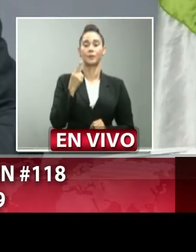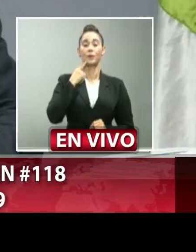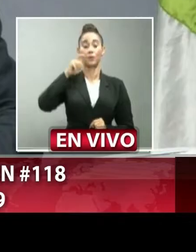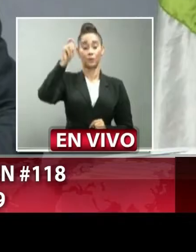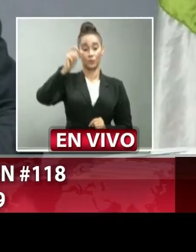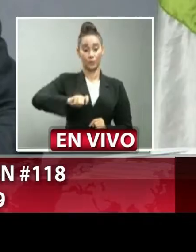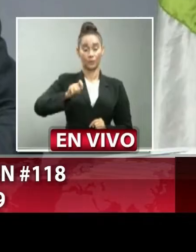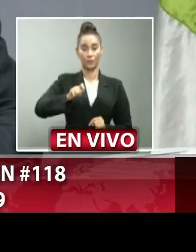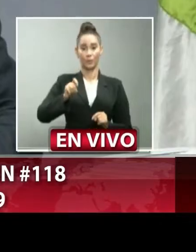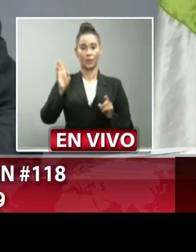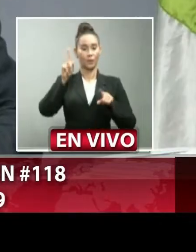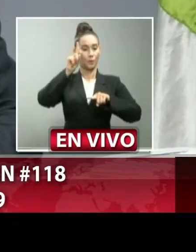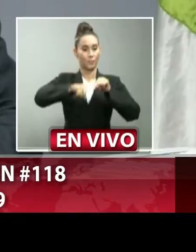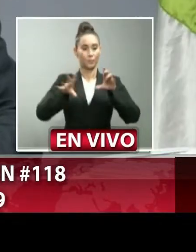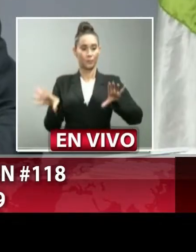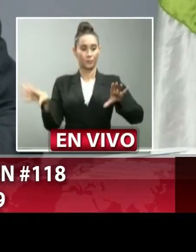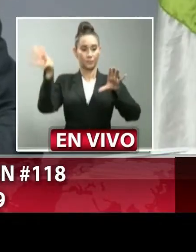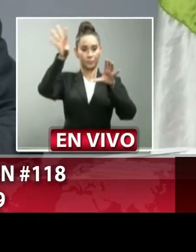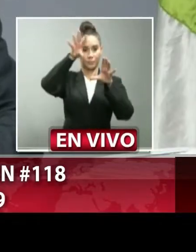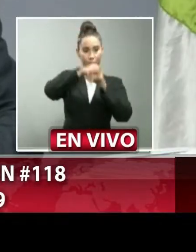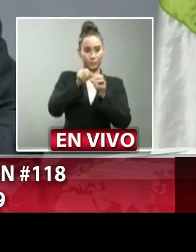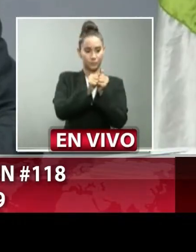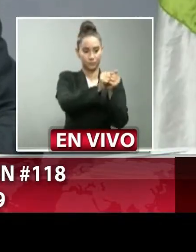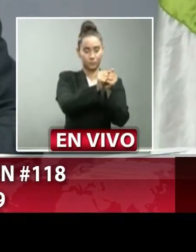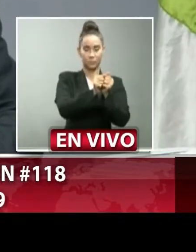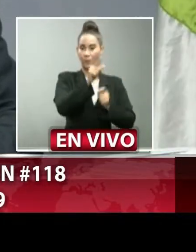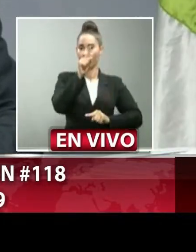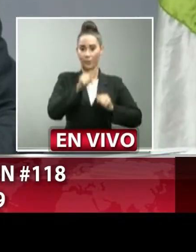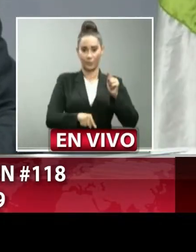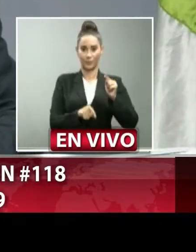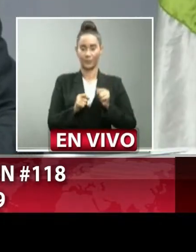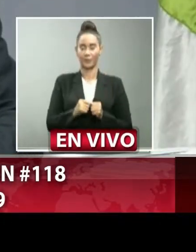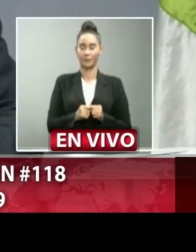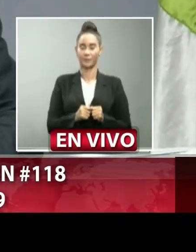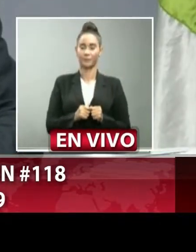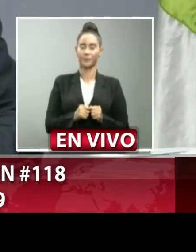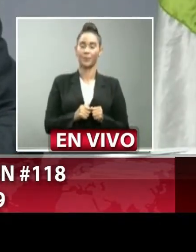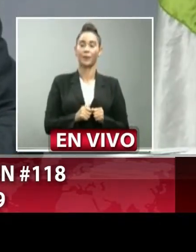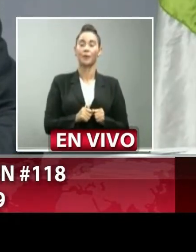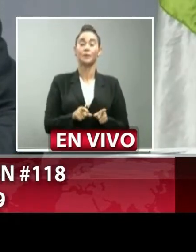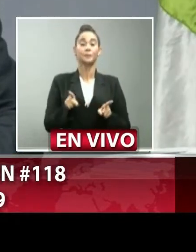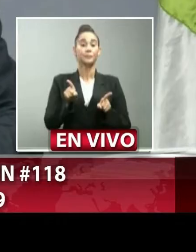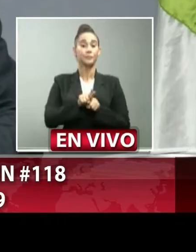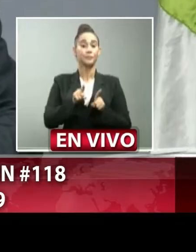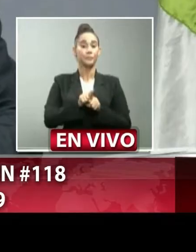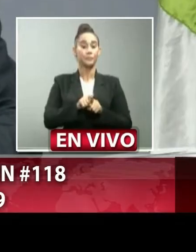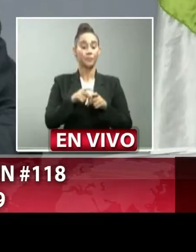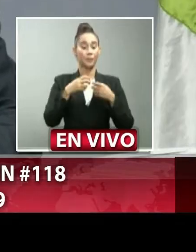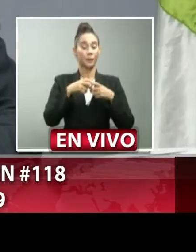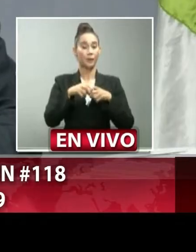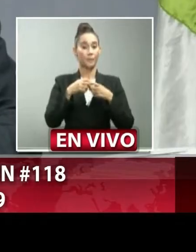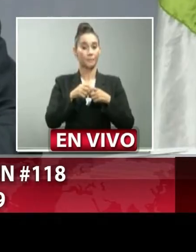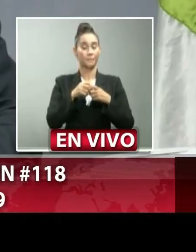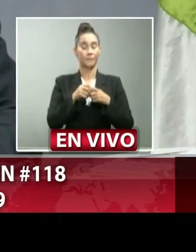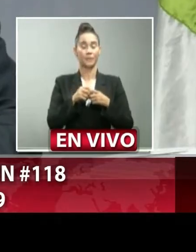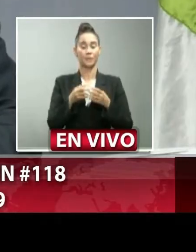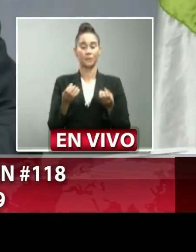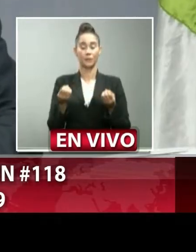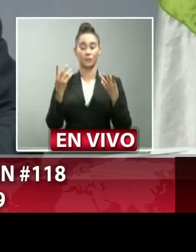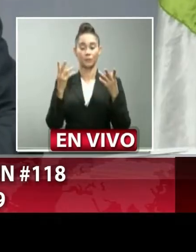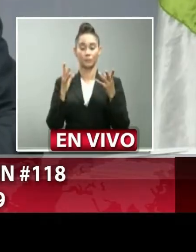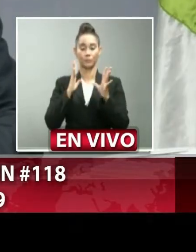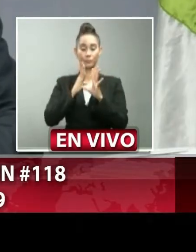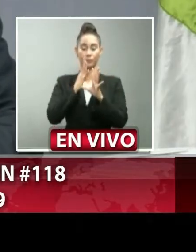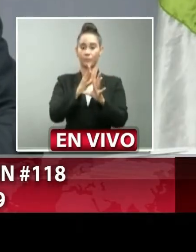disminuir su capacidad de aforo Igual aplica a empresas con acceso del